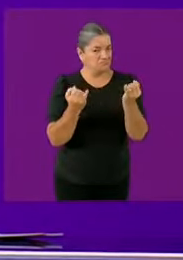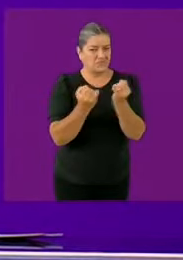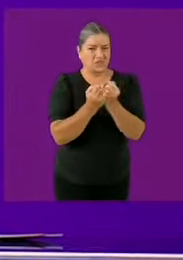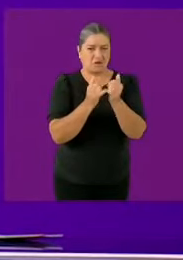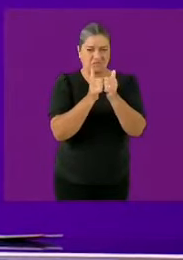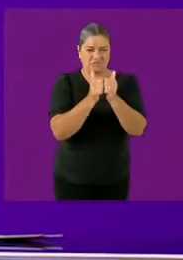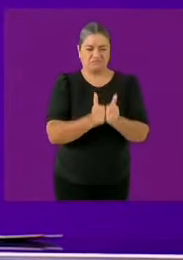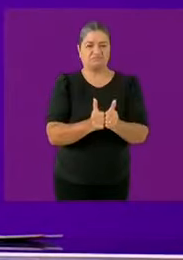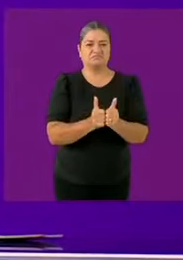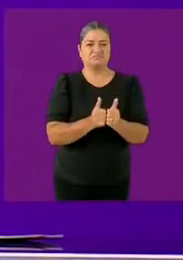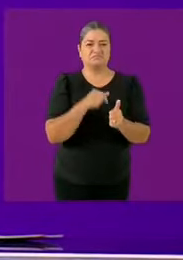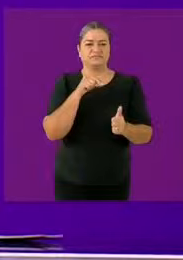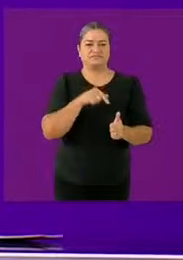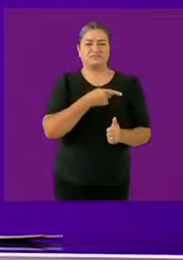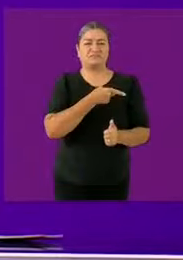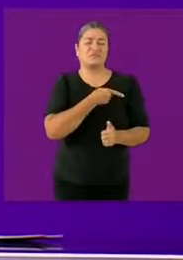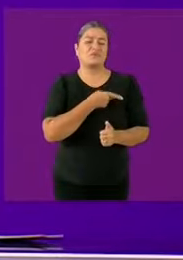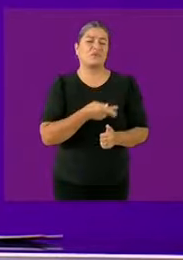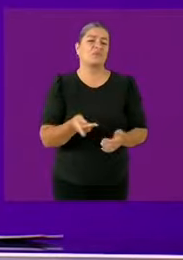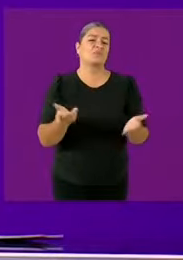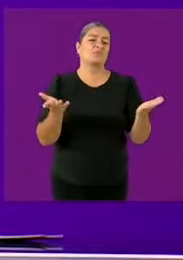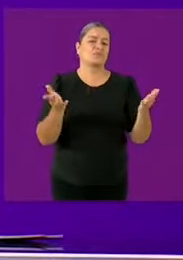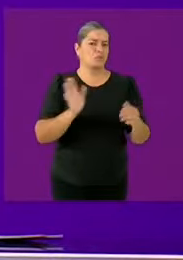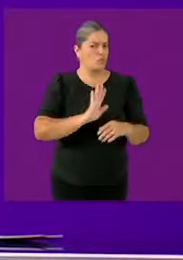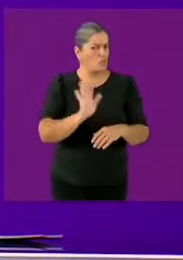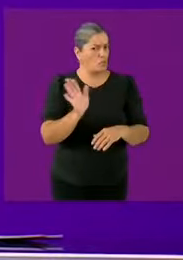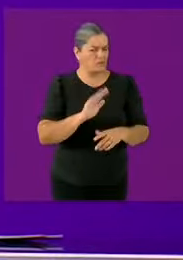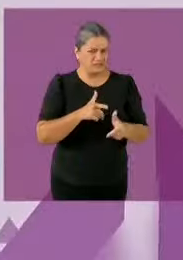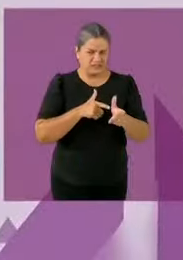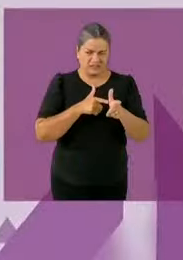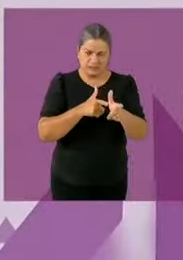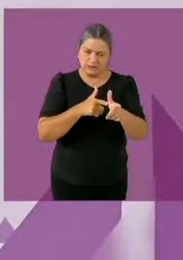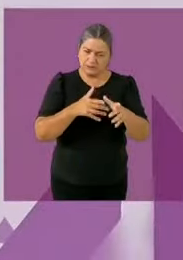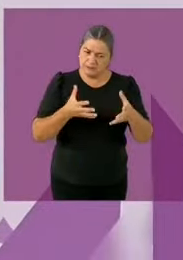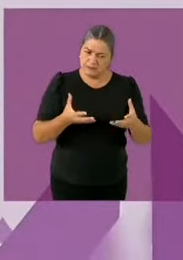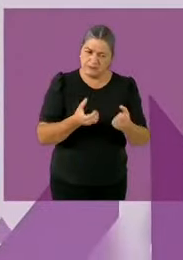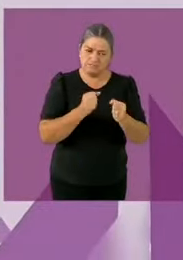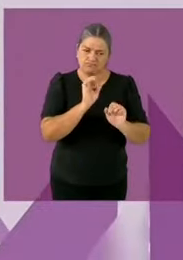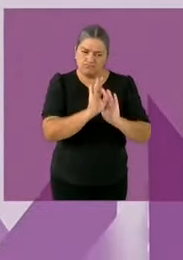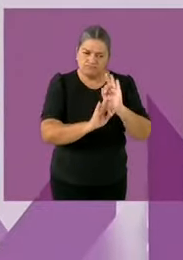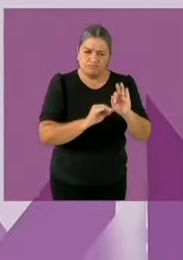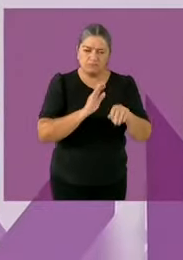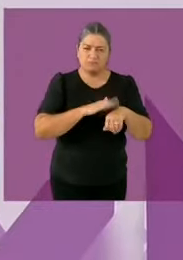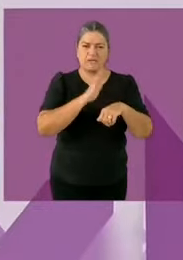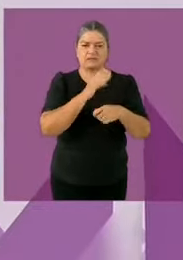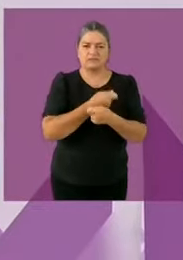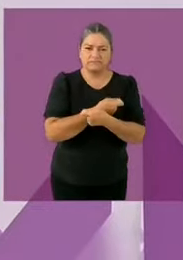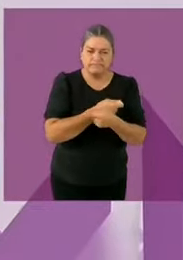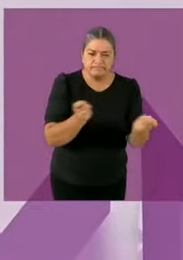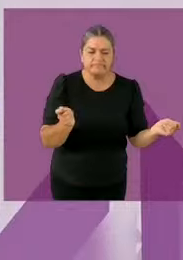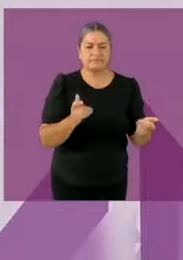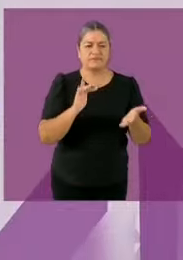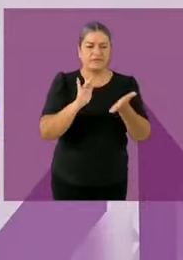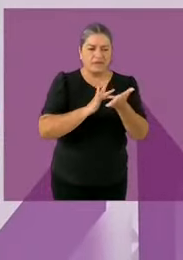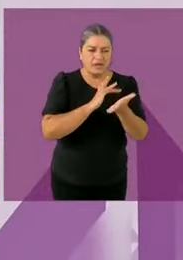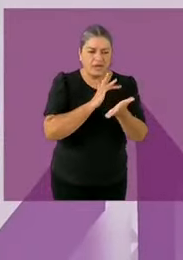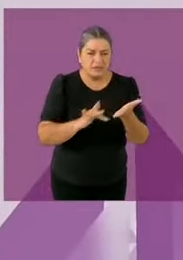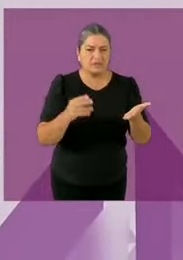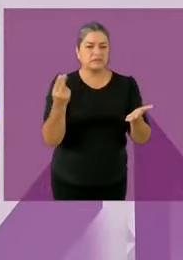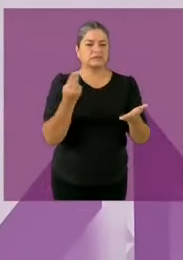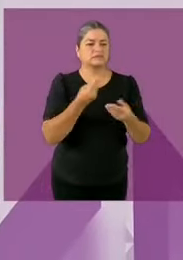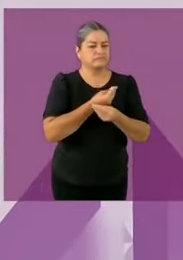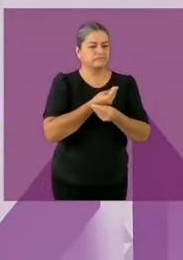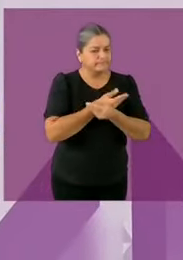por eso me apuesta es a la educación que los jóvenes tengan tabletas digitales que tengan la posibilidad de aprender inglés y yo lo que